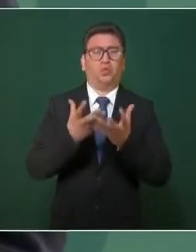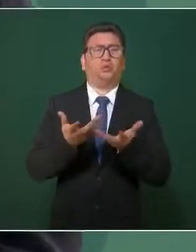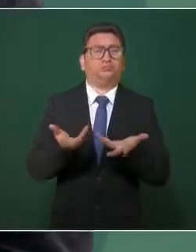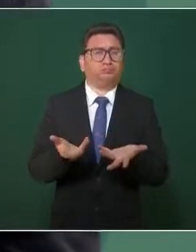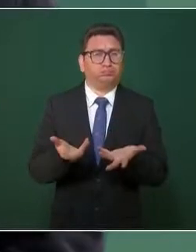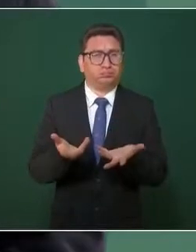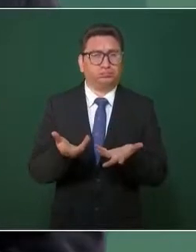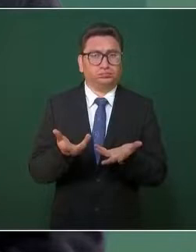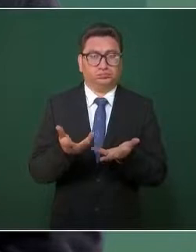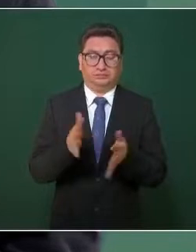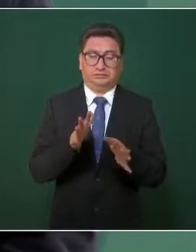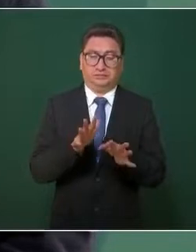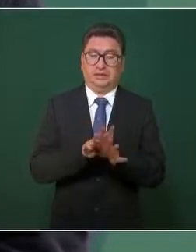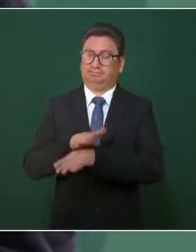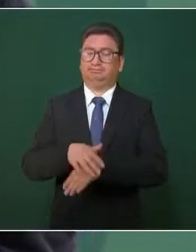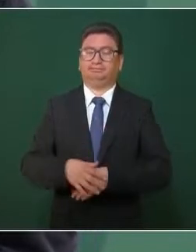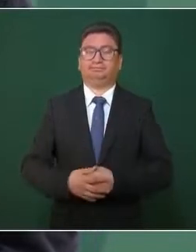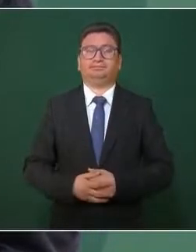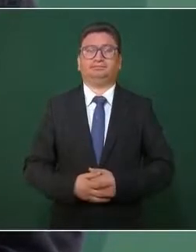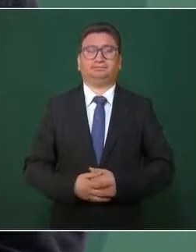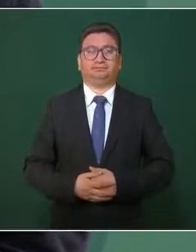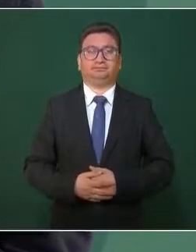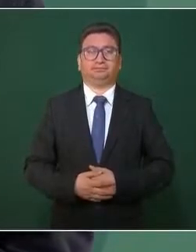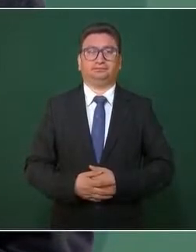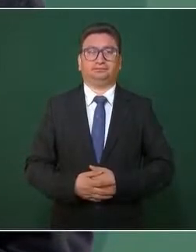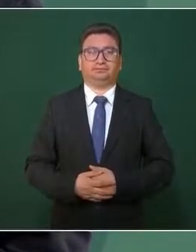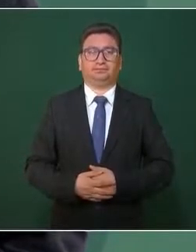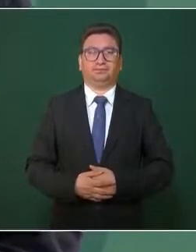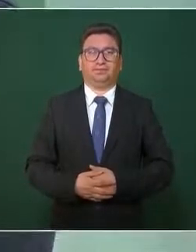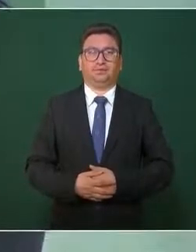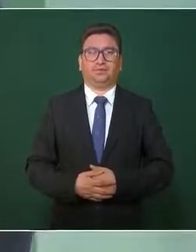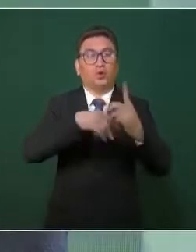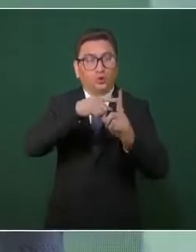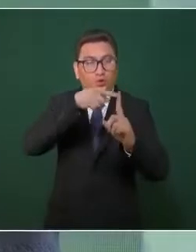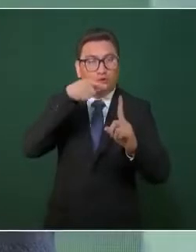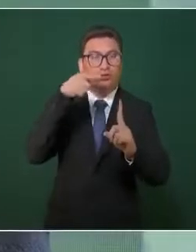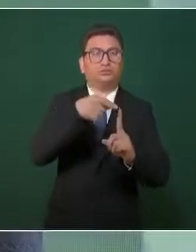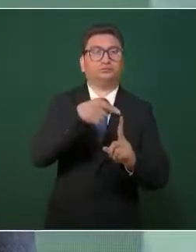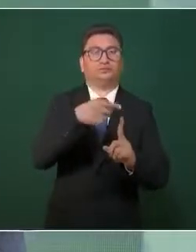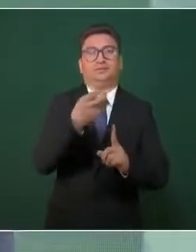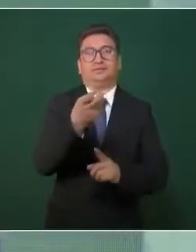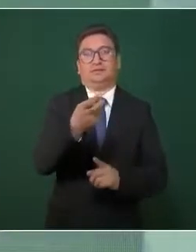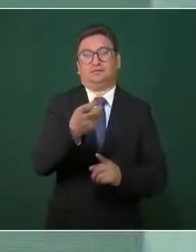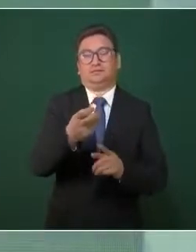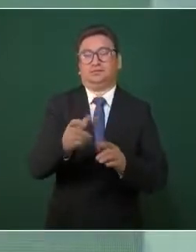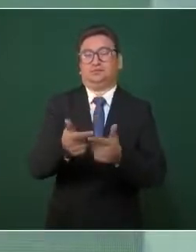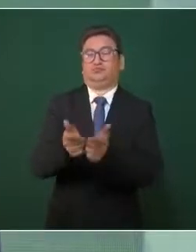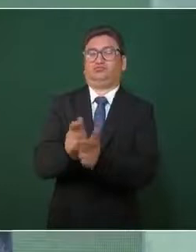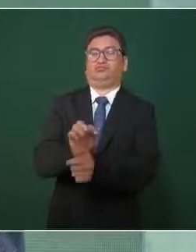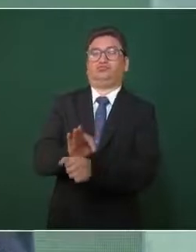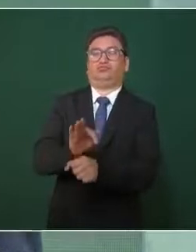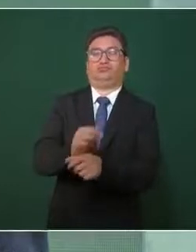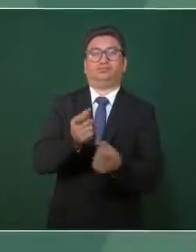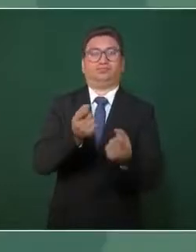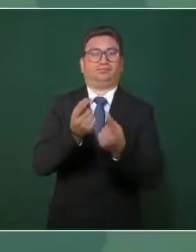cambiante, son nuevas las realidades. Entonces tiene razón